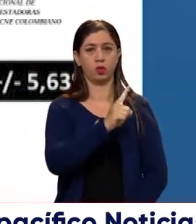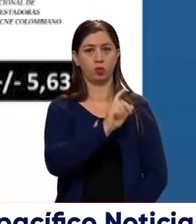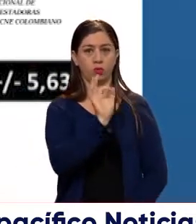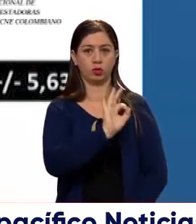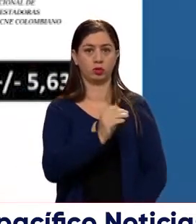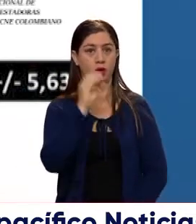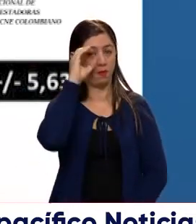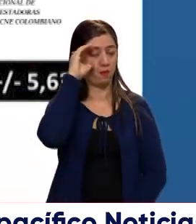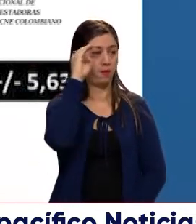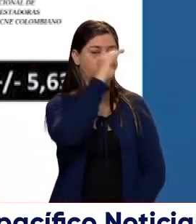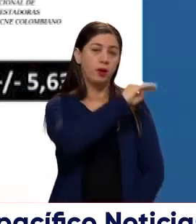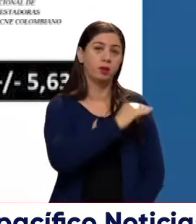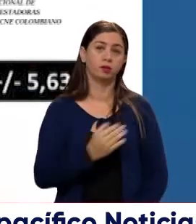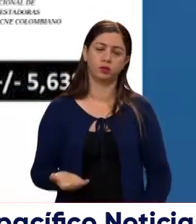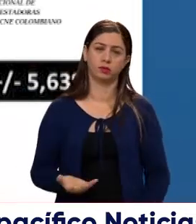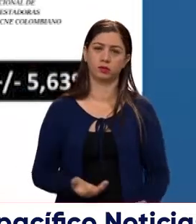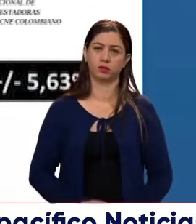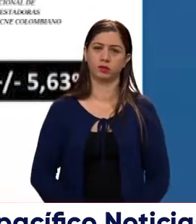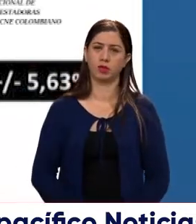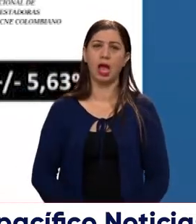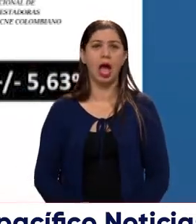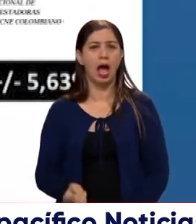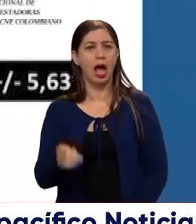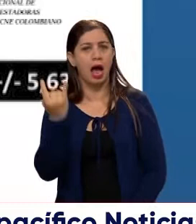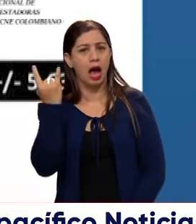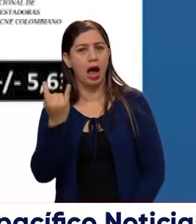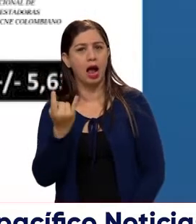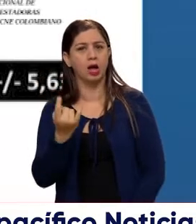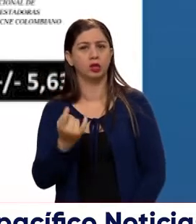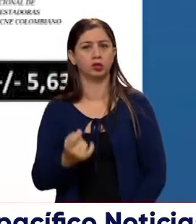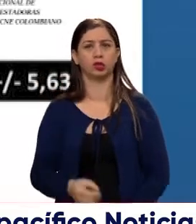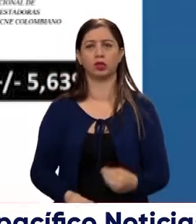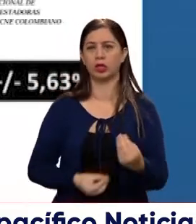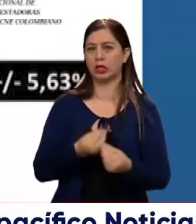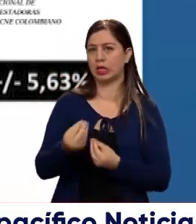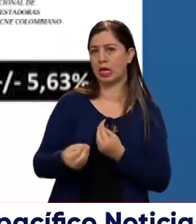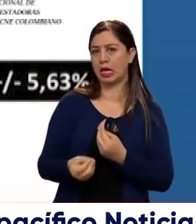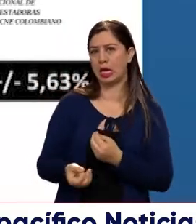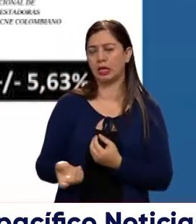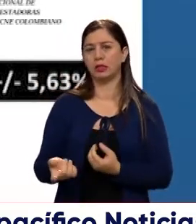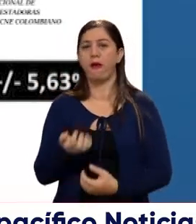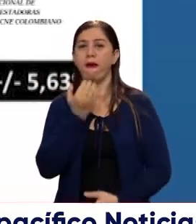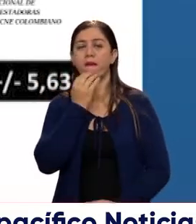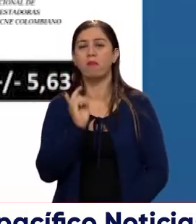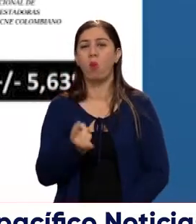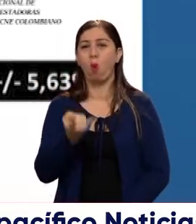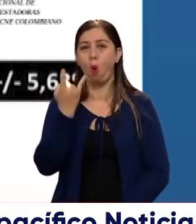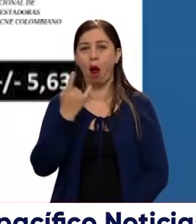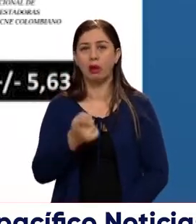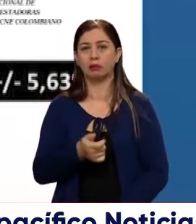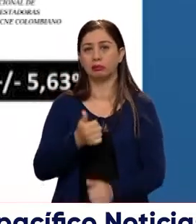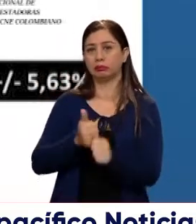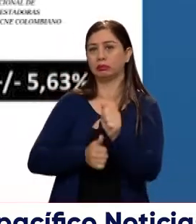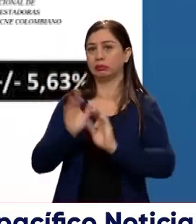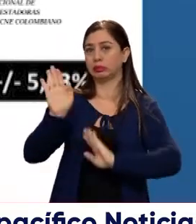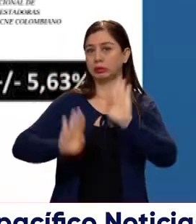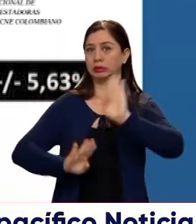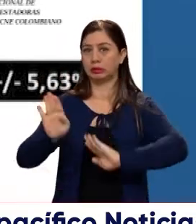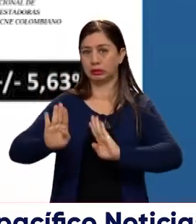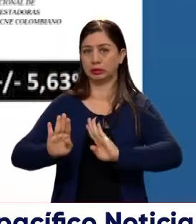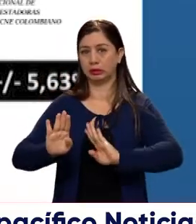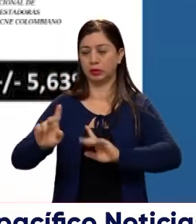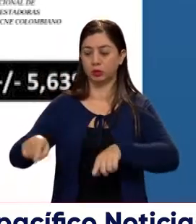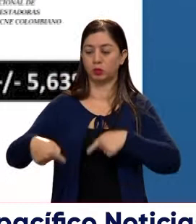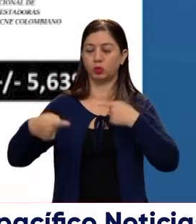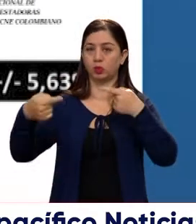para Gustavo Petro. Tiene que ver en esto los guiños que en su momento cada candidato hizo a quienes quedaron en